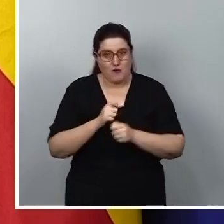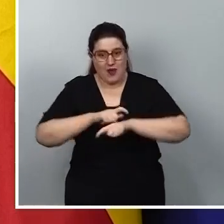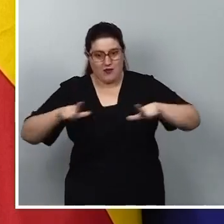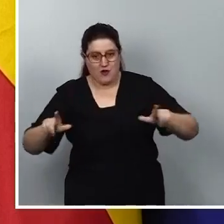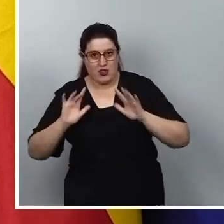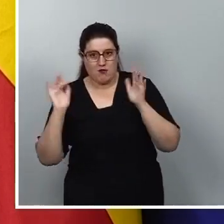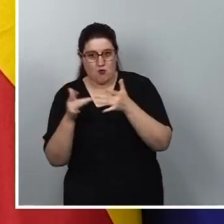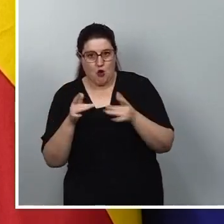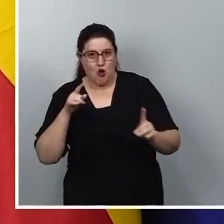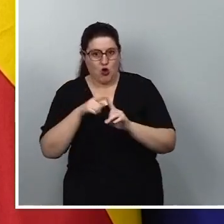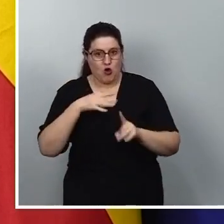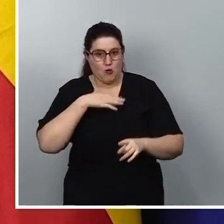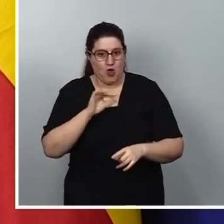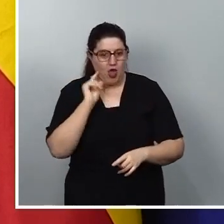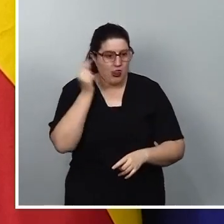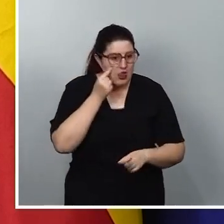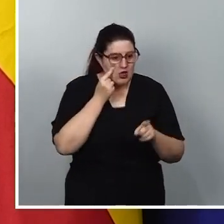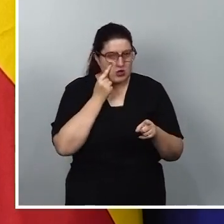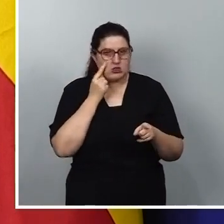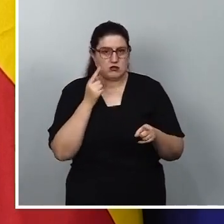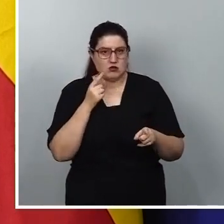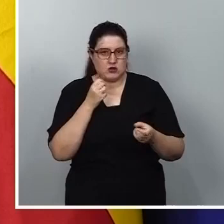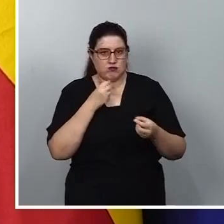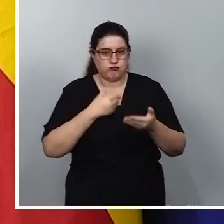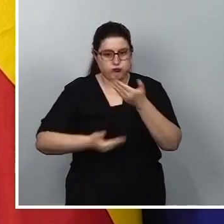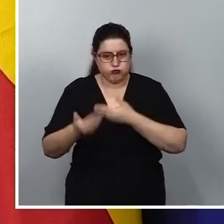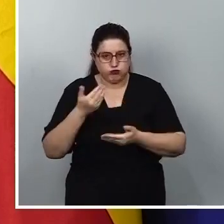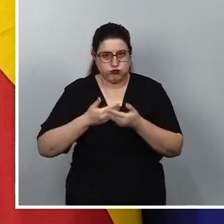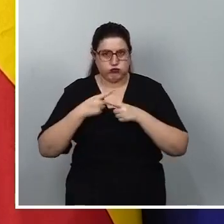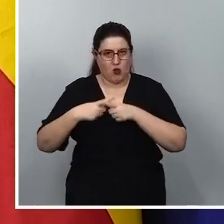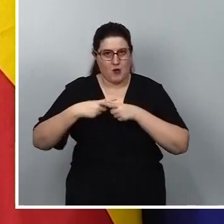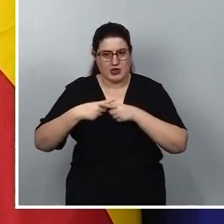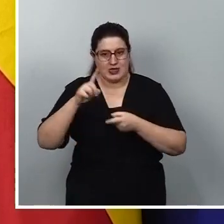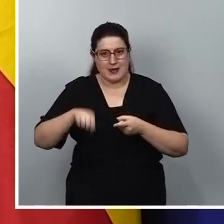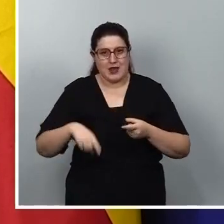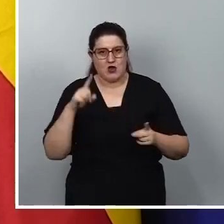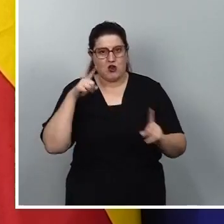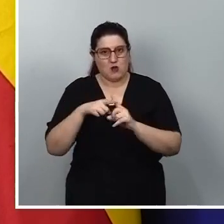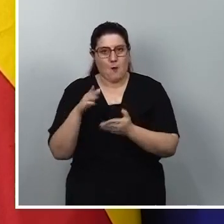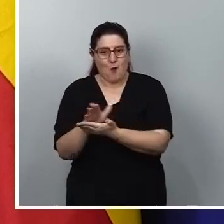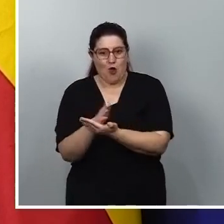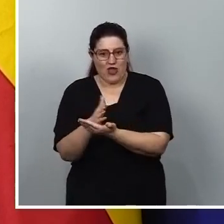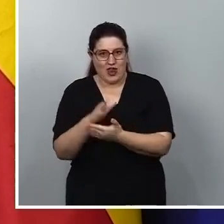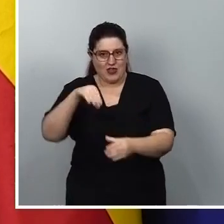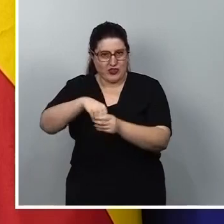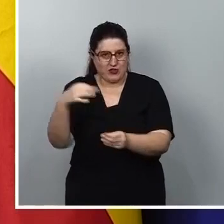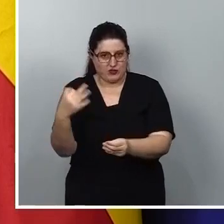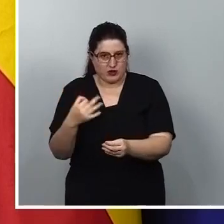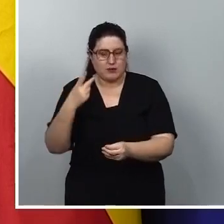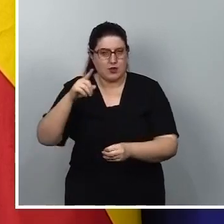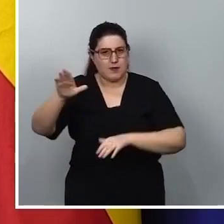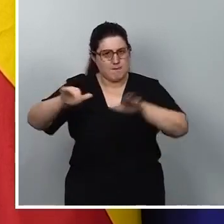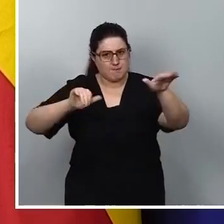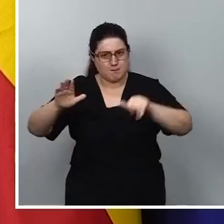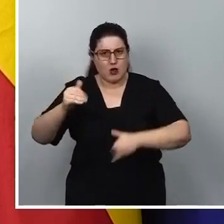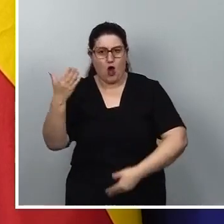para compartir hallazgos y contribuir a su moderación de contenidos. Pero desde aquí quiero apelar a